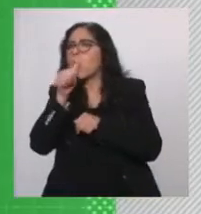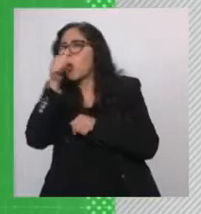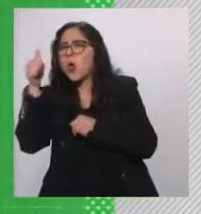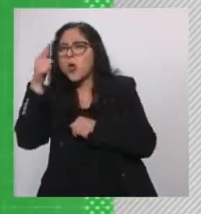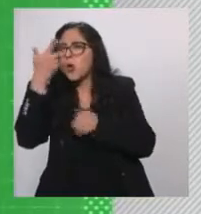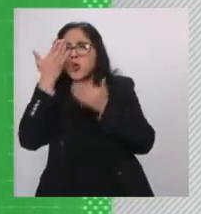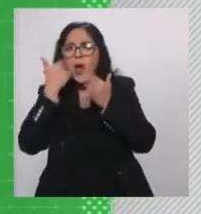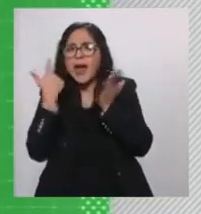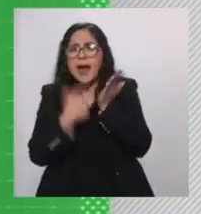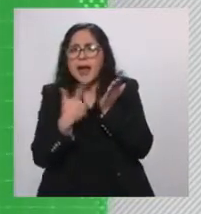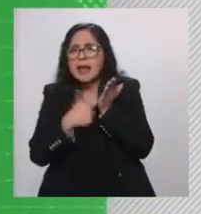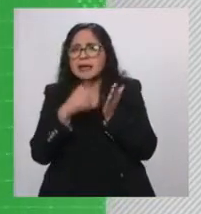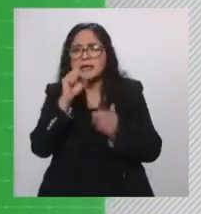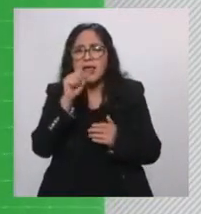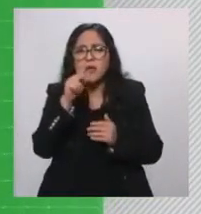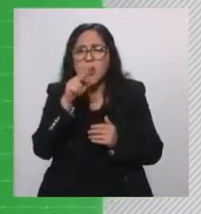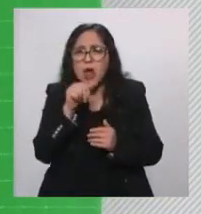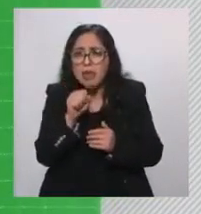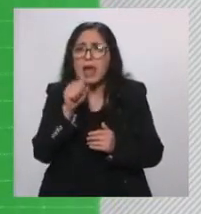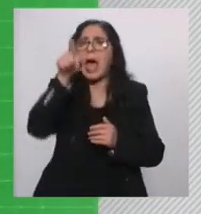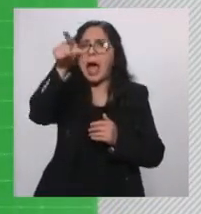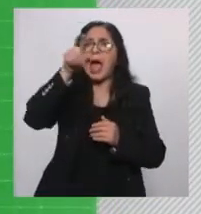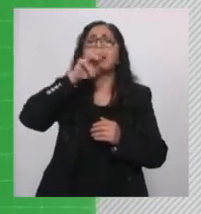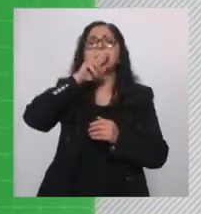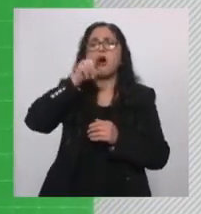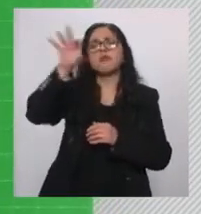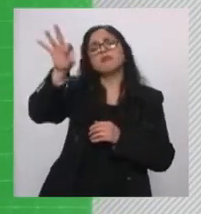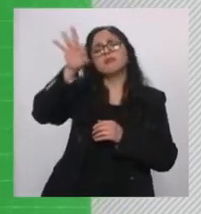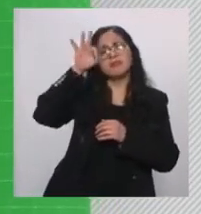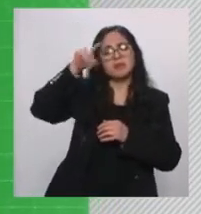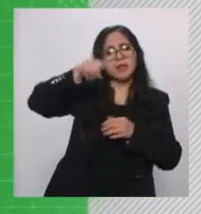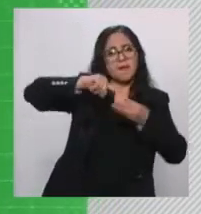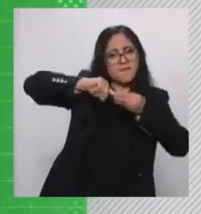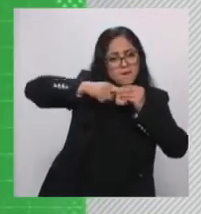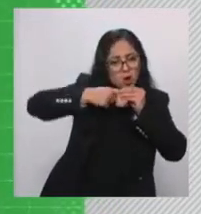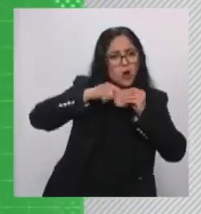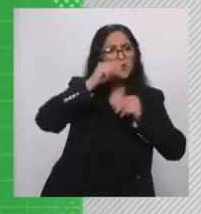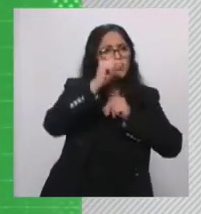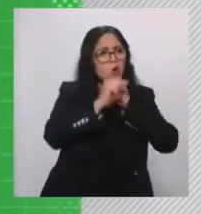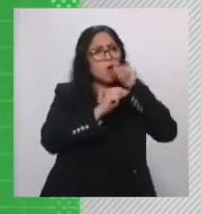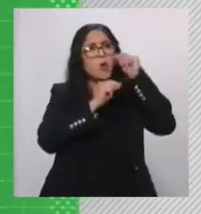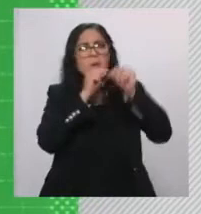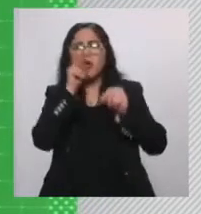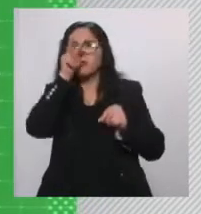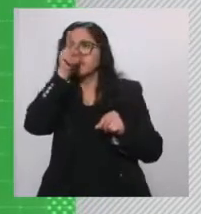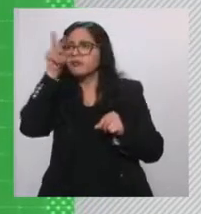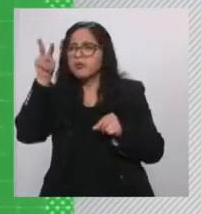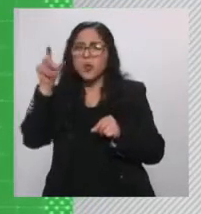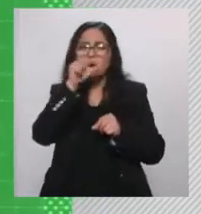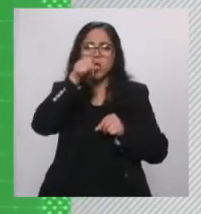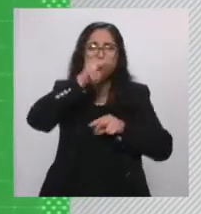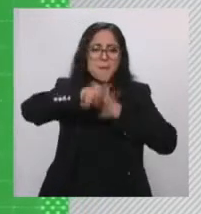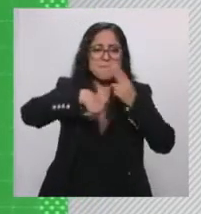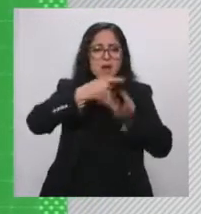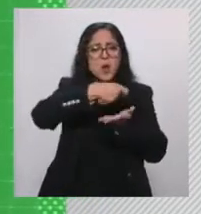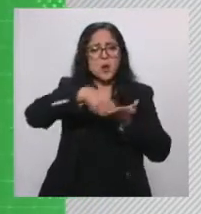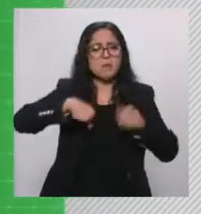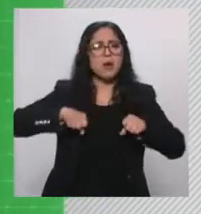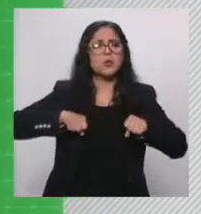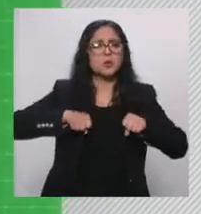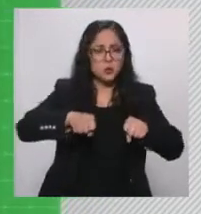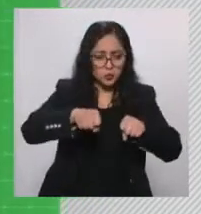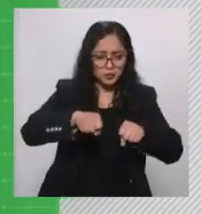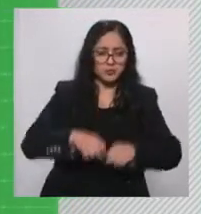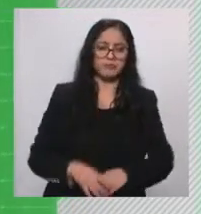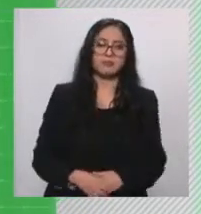tienen grasas saturadas, ¿no? Añadidas y vamos a poder hacer mejores selecciones cuando estemos en el supermercado. Bueno, pues hoy dejamos a